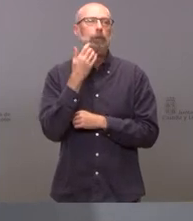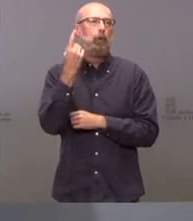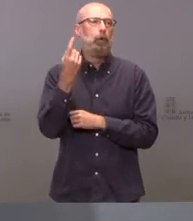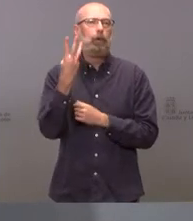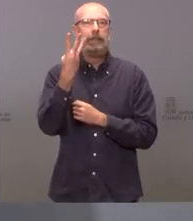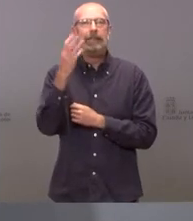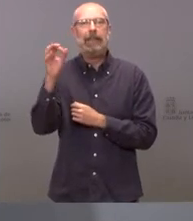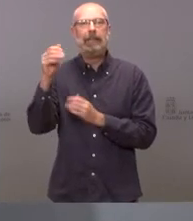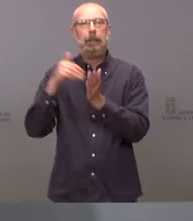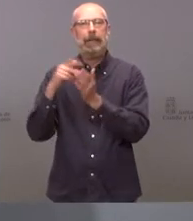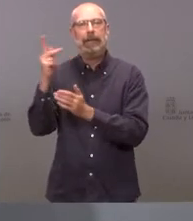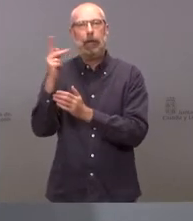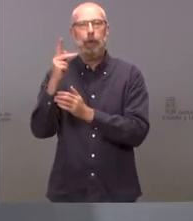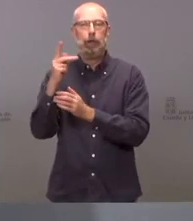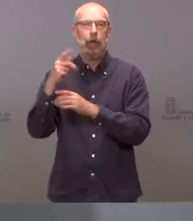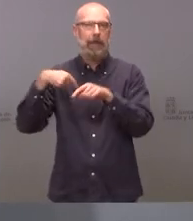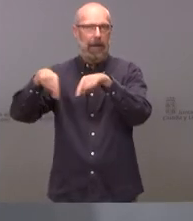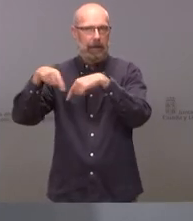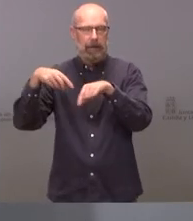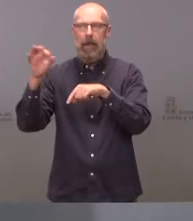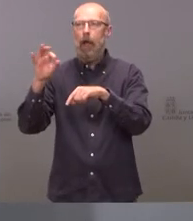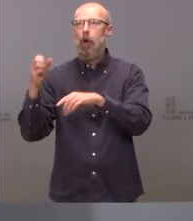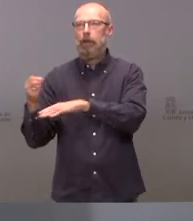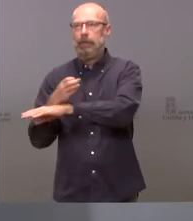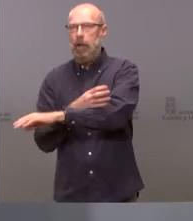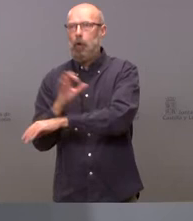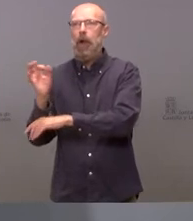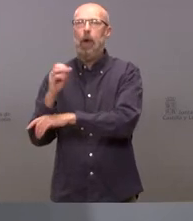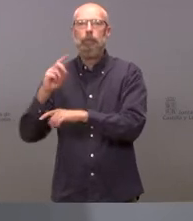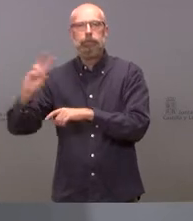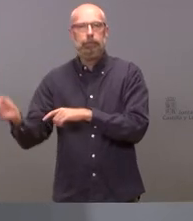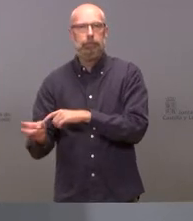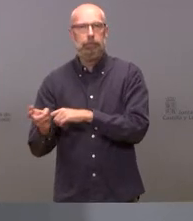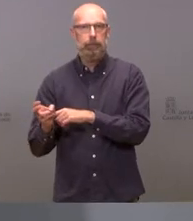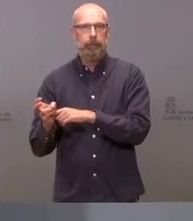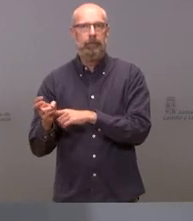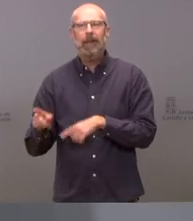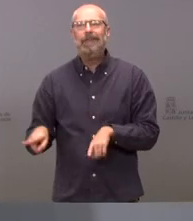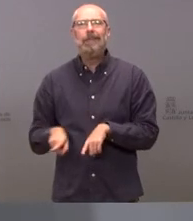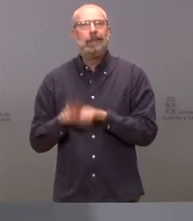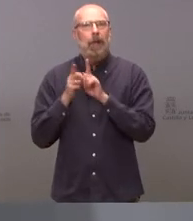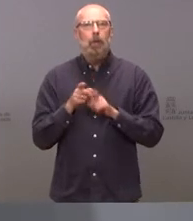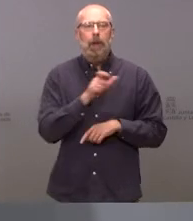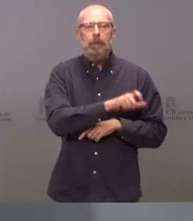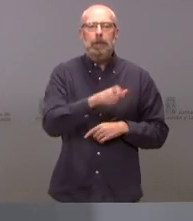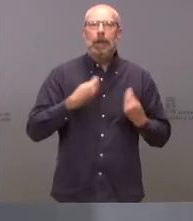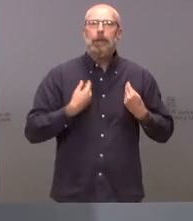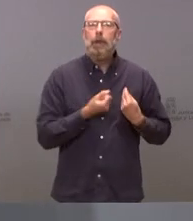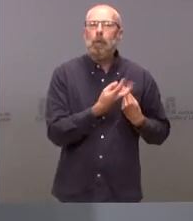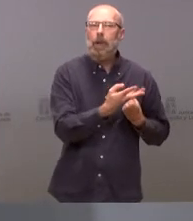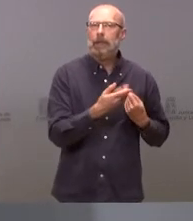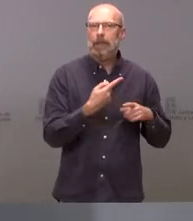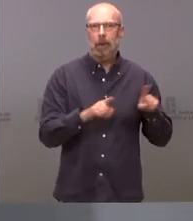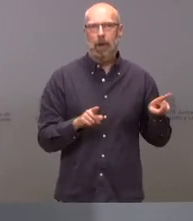ferrocarriles o de cualquier infraestructura independientemente de las personas que habitan ese territorio hay que